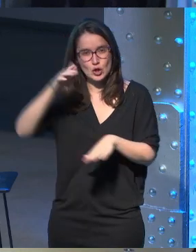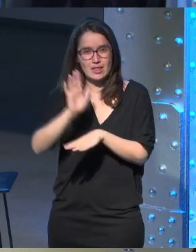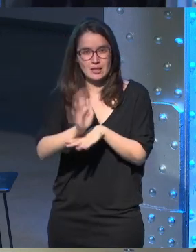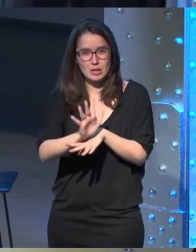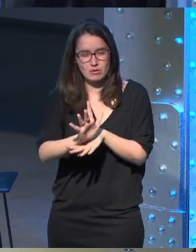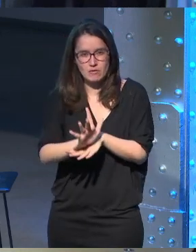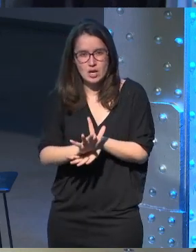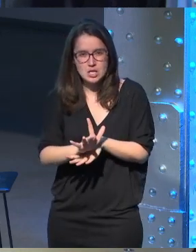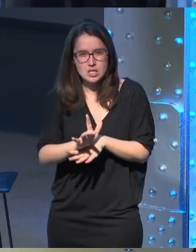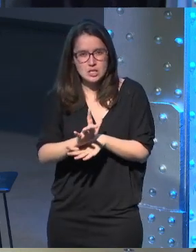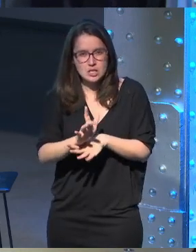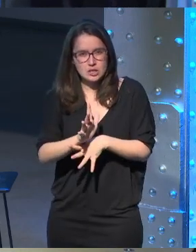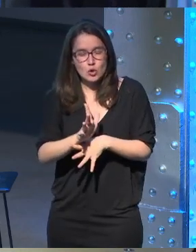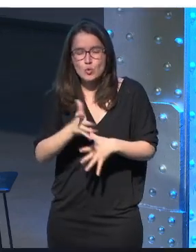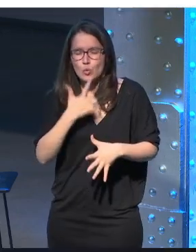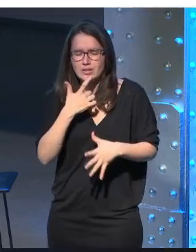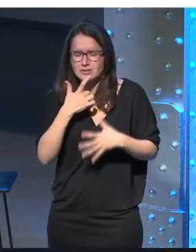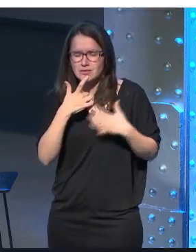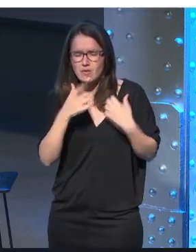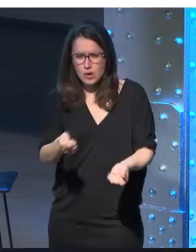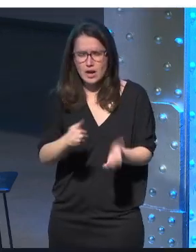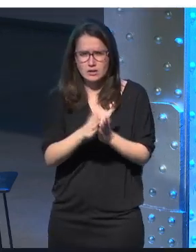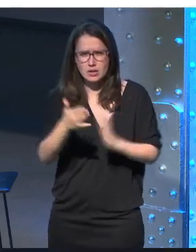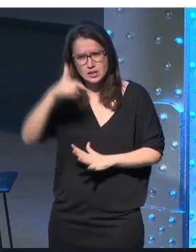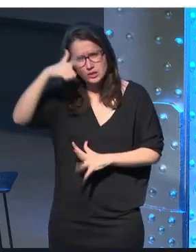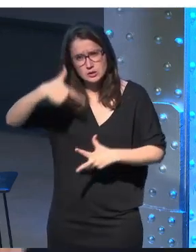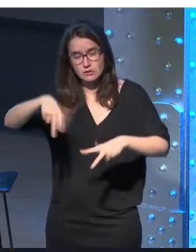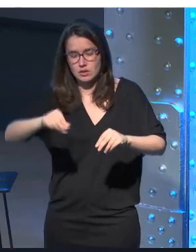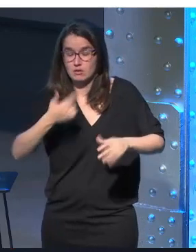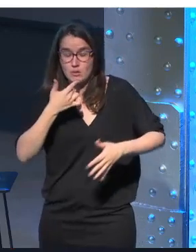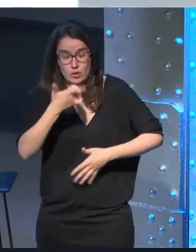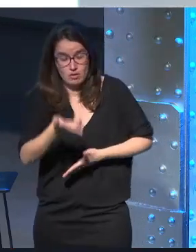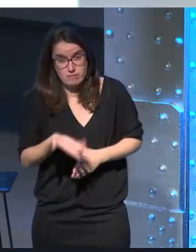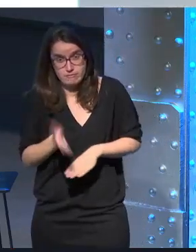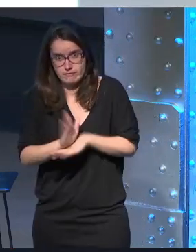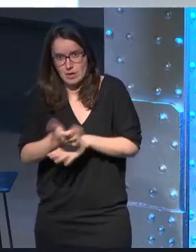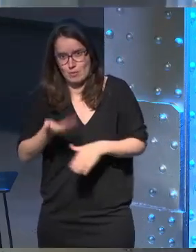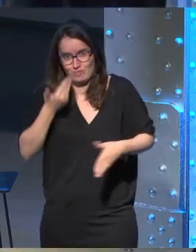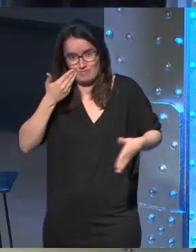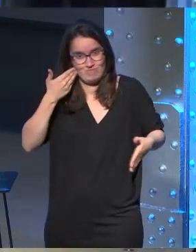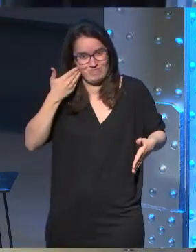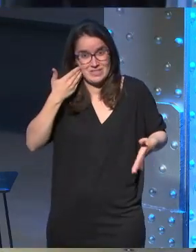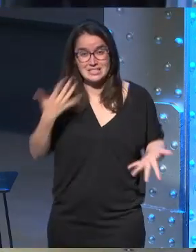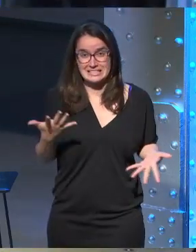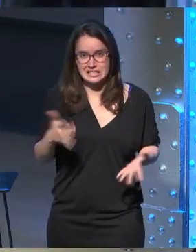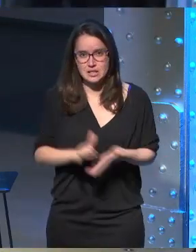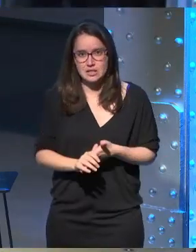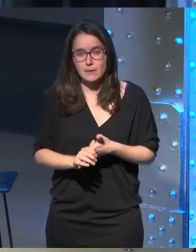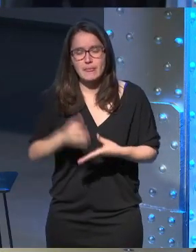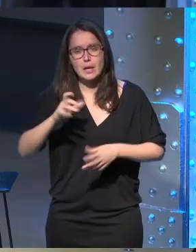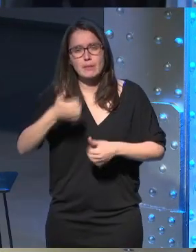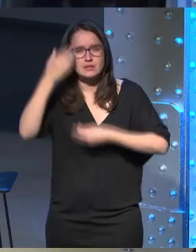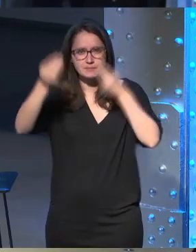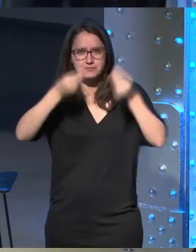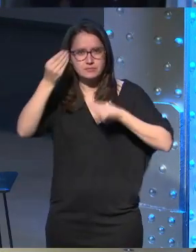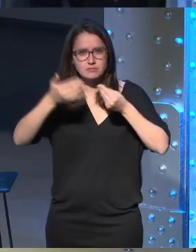con lo que me costó sacar la tesis doctoral como para no mencionarlo aquí pues claro algún rédito bueno quiero empezar reflexionando muy